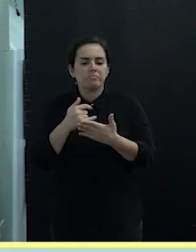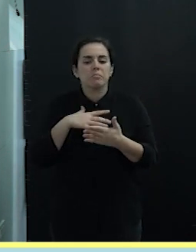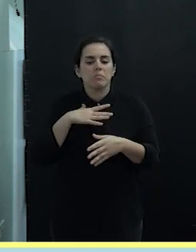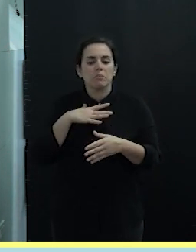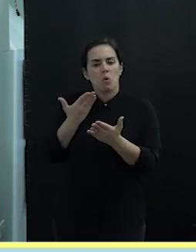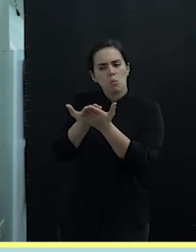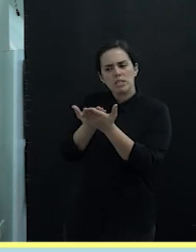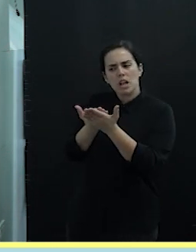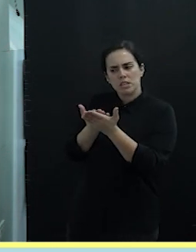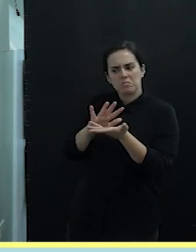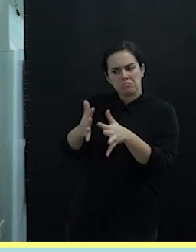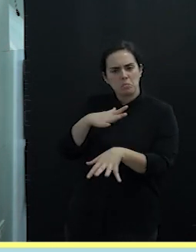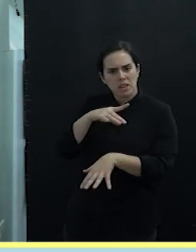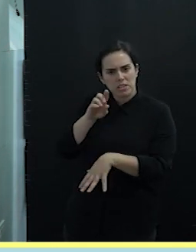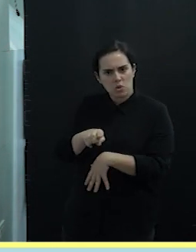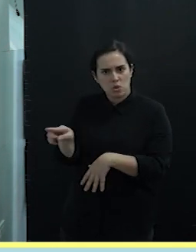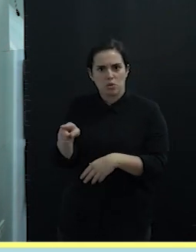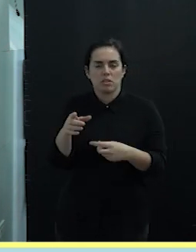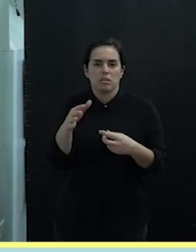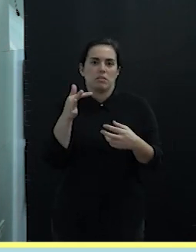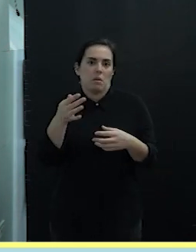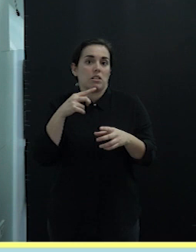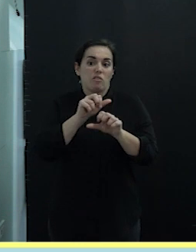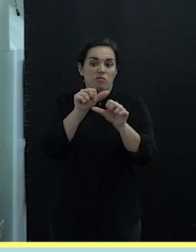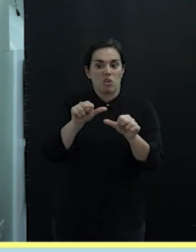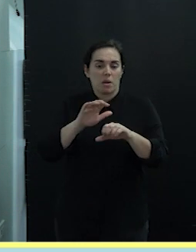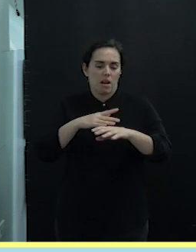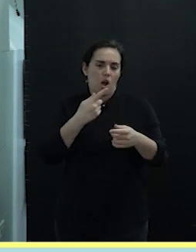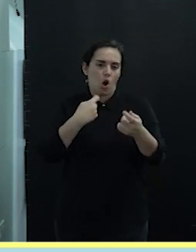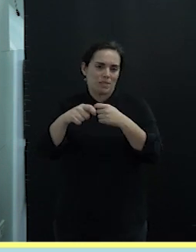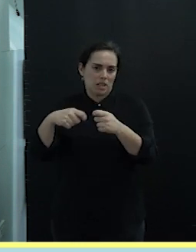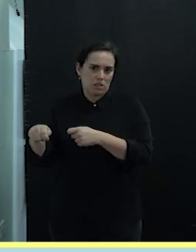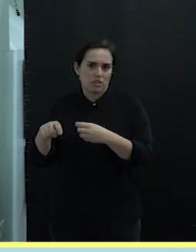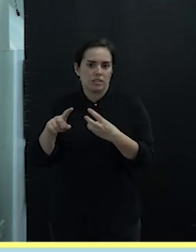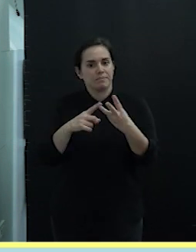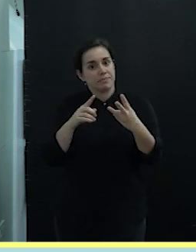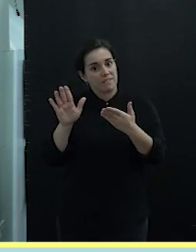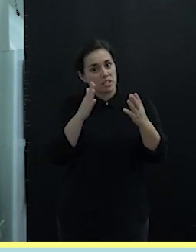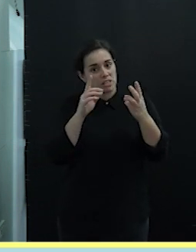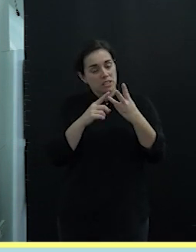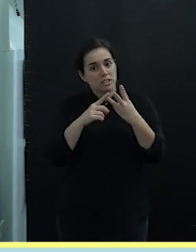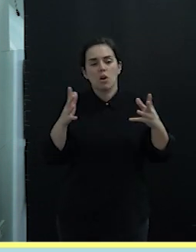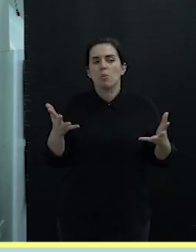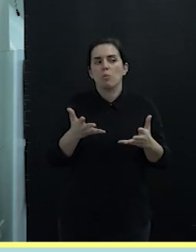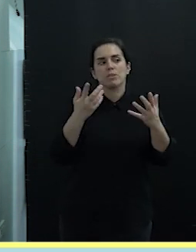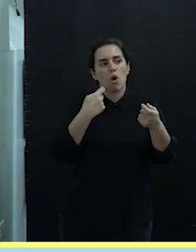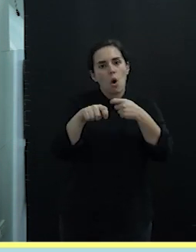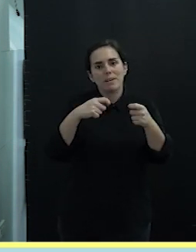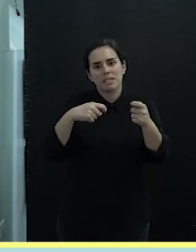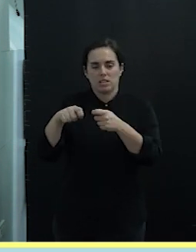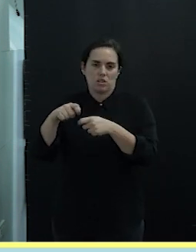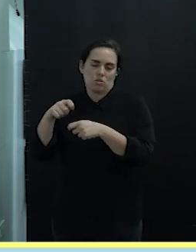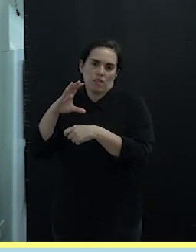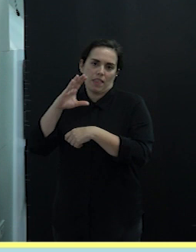propuestas iniciales y las actividades y fórmulas de comercialización En una fase 3 una promoción y una comercialización del Club